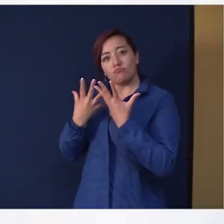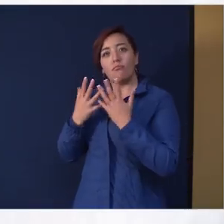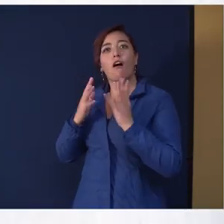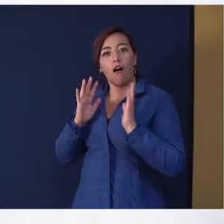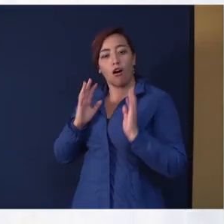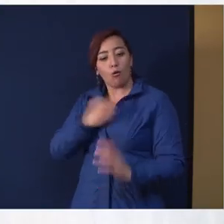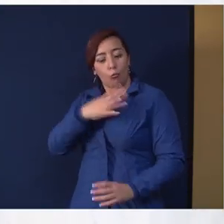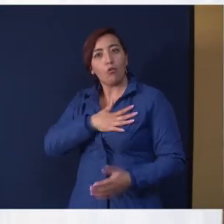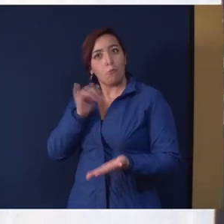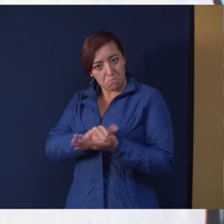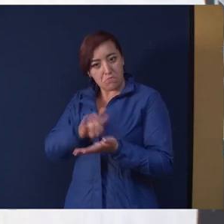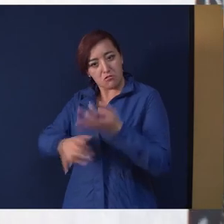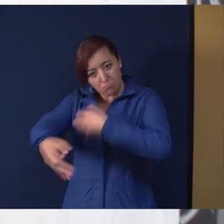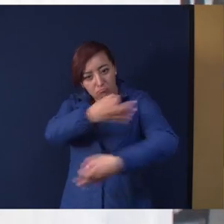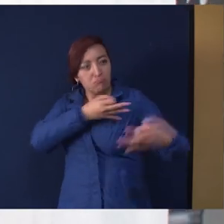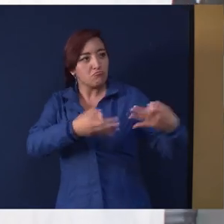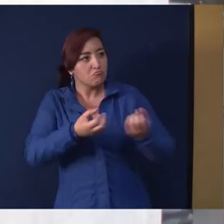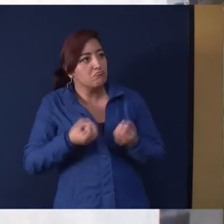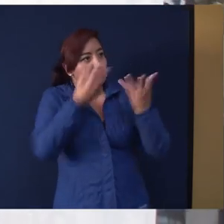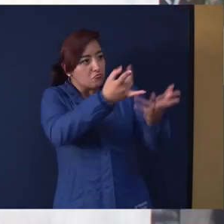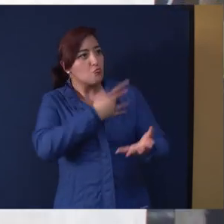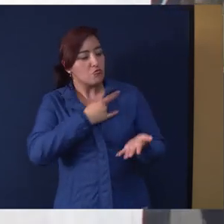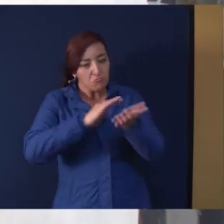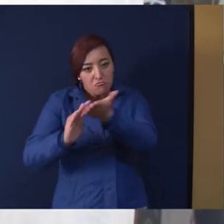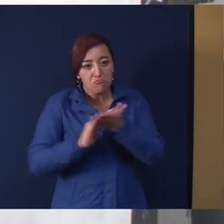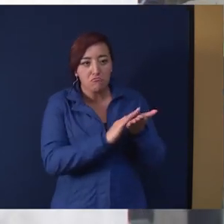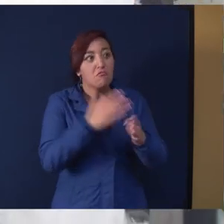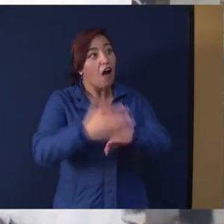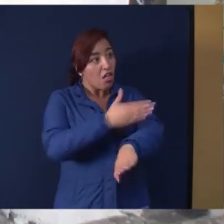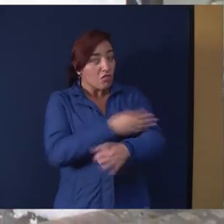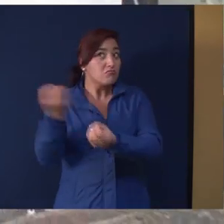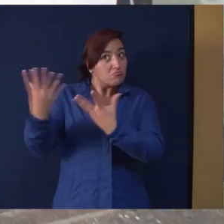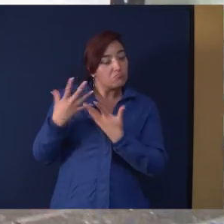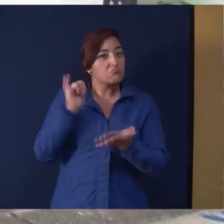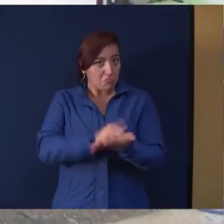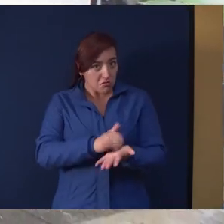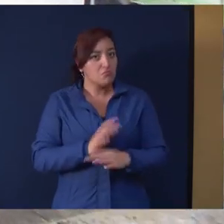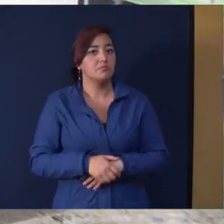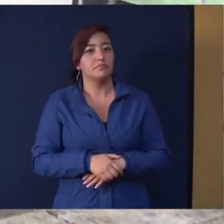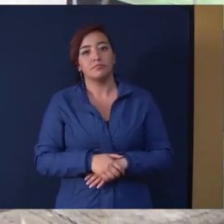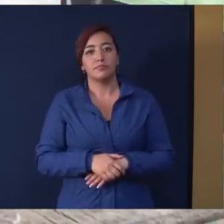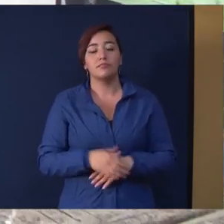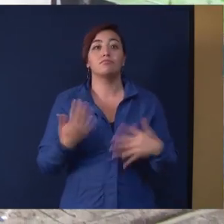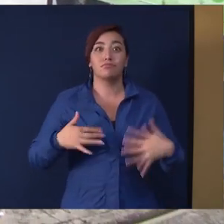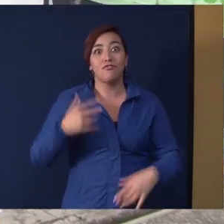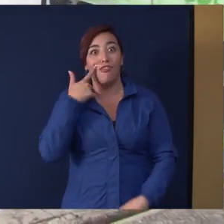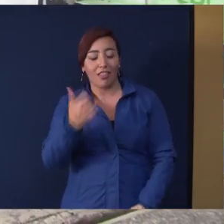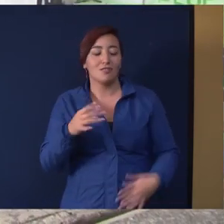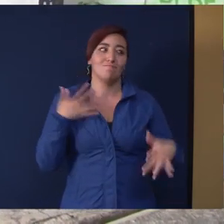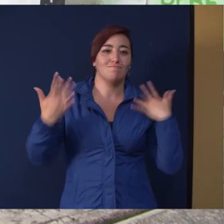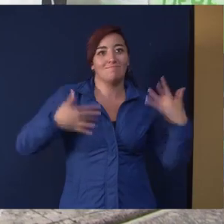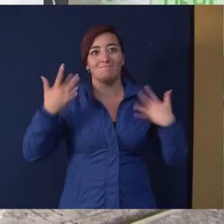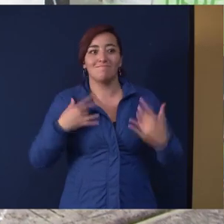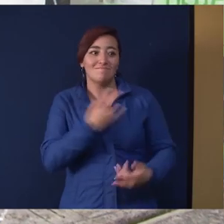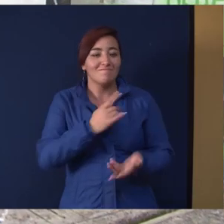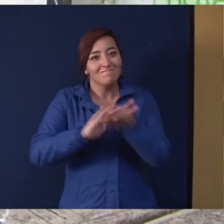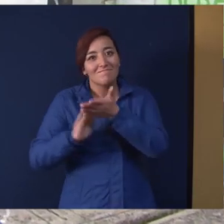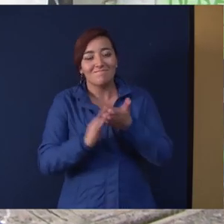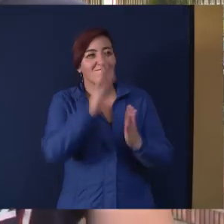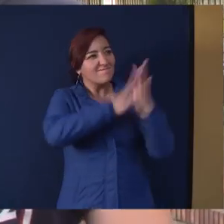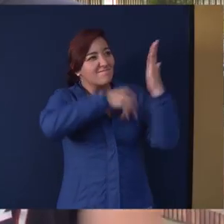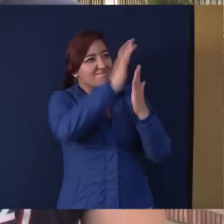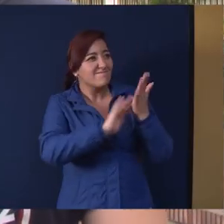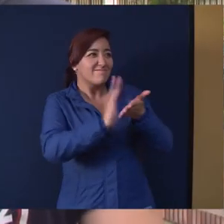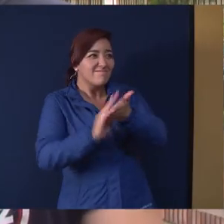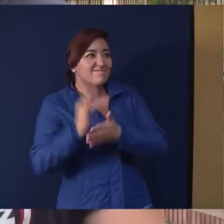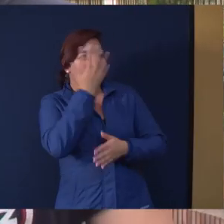oportunidad de devolverle a la universidad parte de eso que ella nos brindó Entonces estamos muy felices de participar y pues a pintarla, arreglarla y